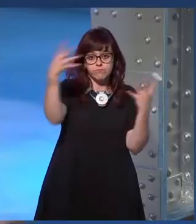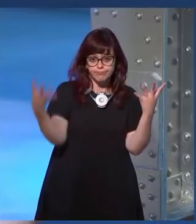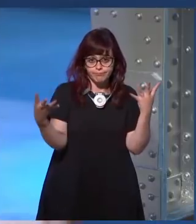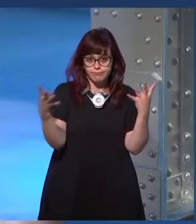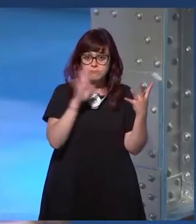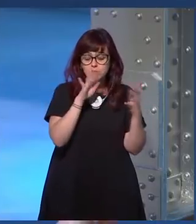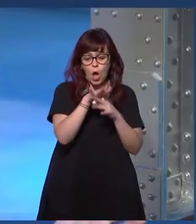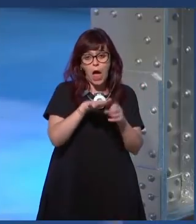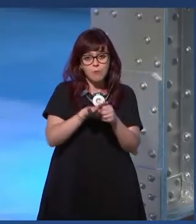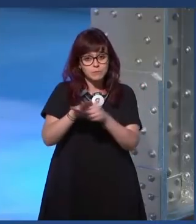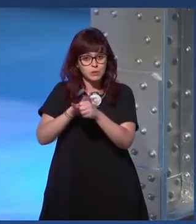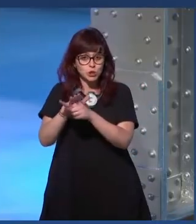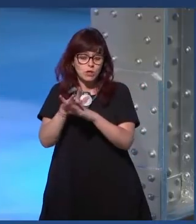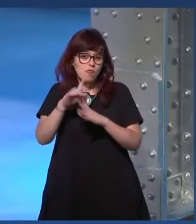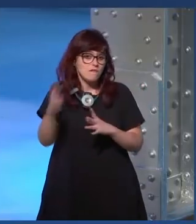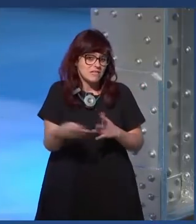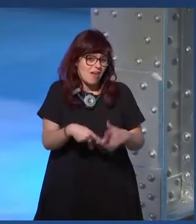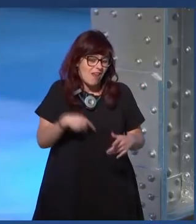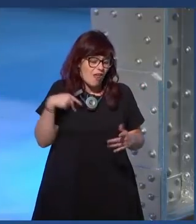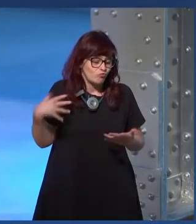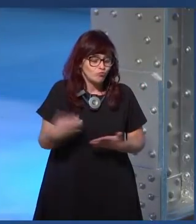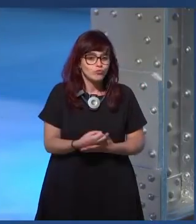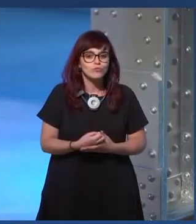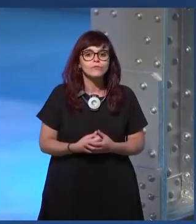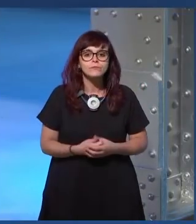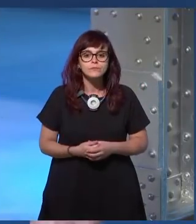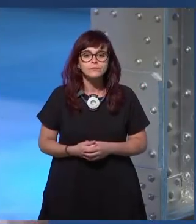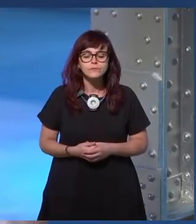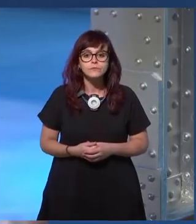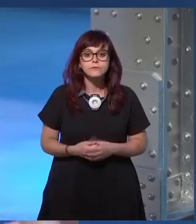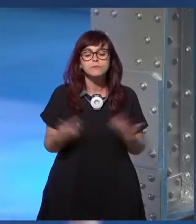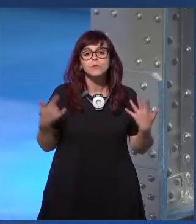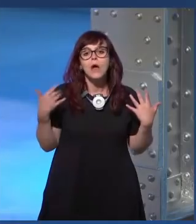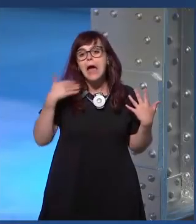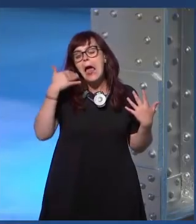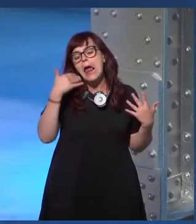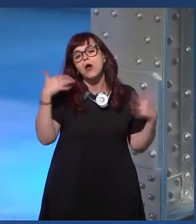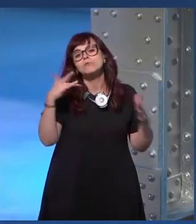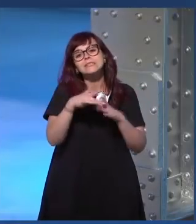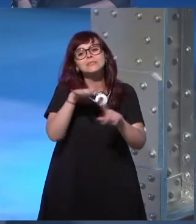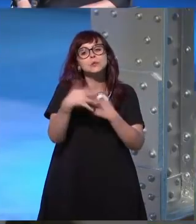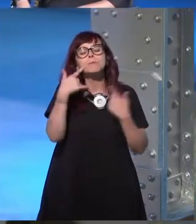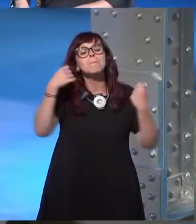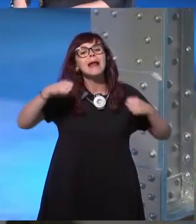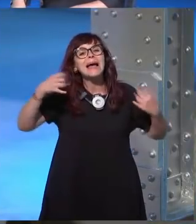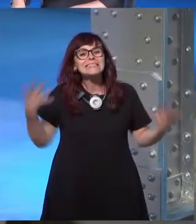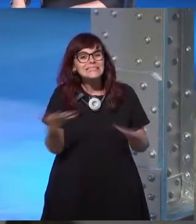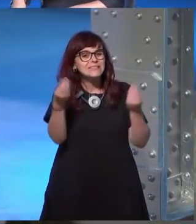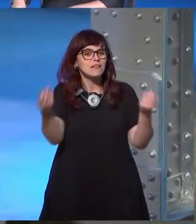y todo tipo de diversidad ¿qué cosas prácticas podemos llevar a cabo?